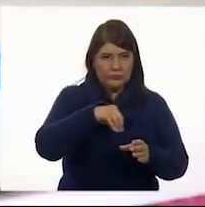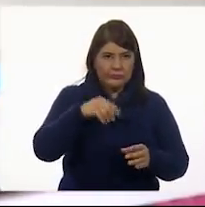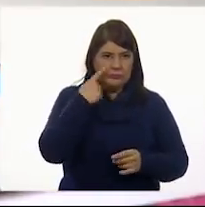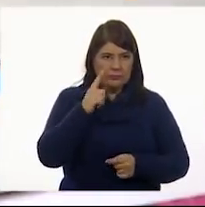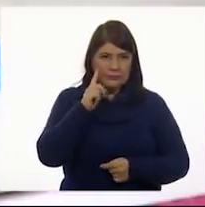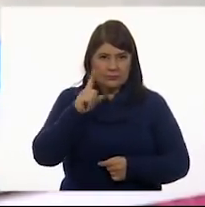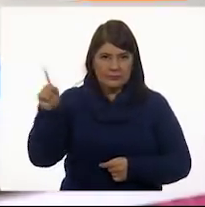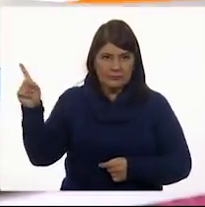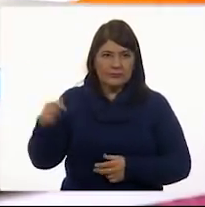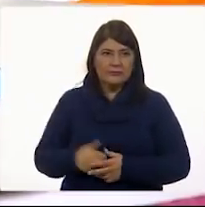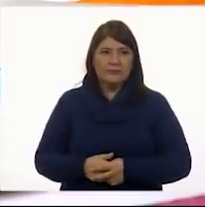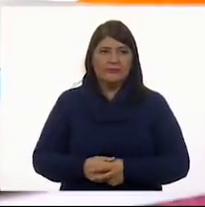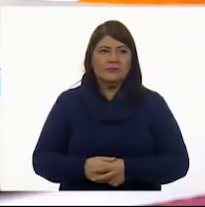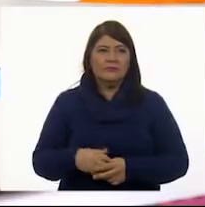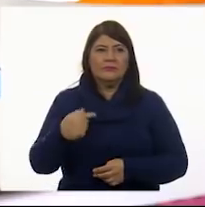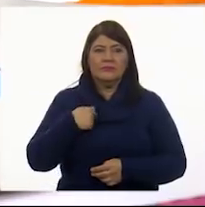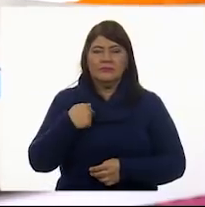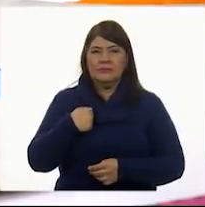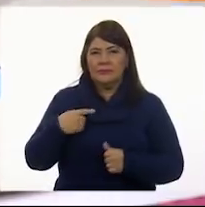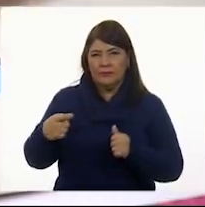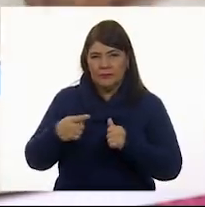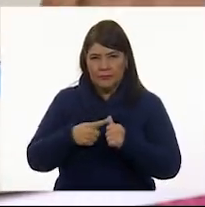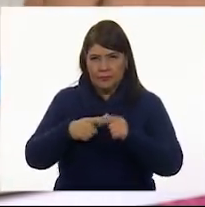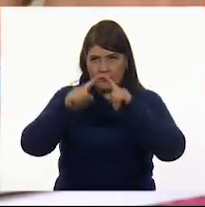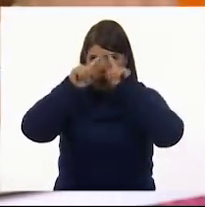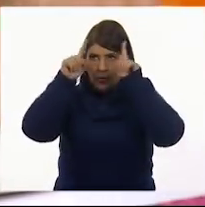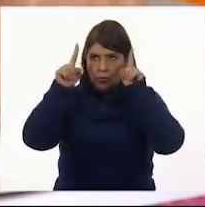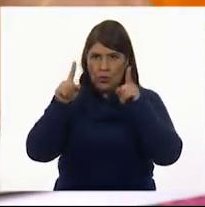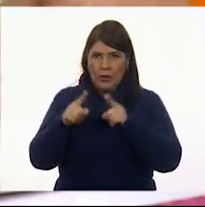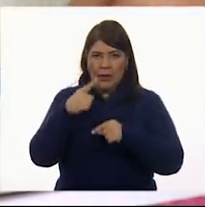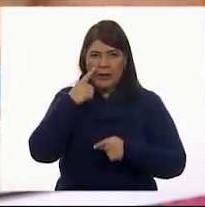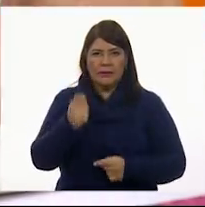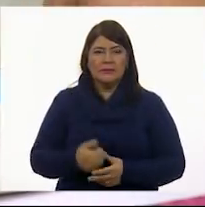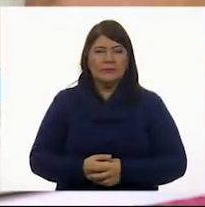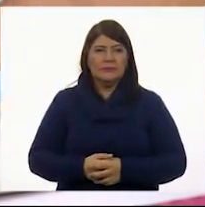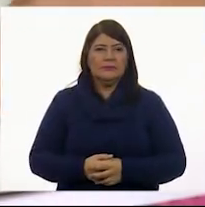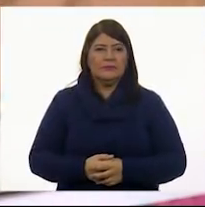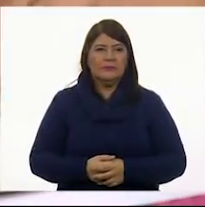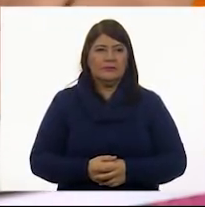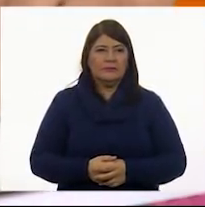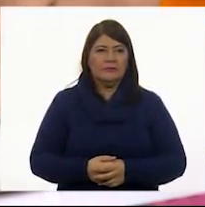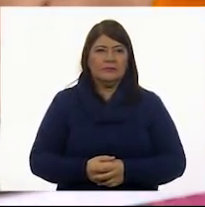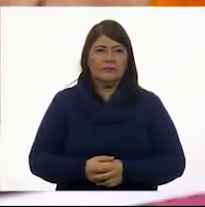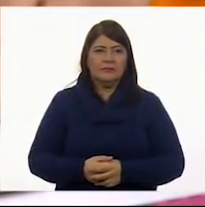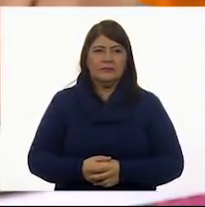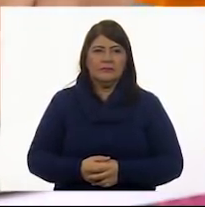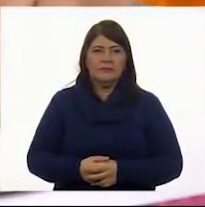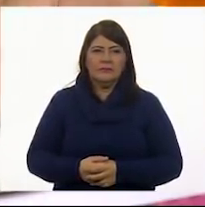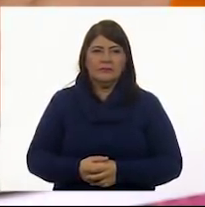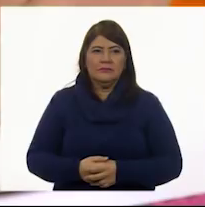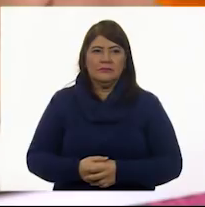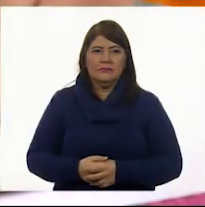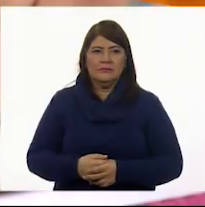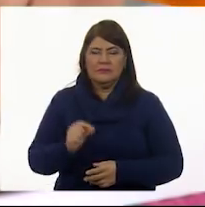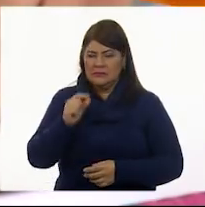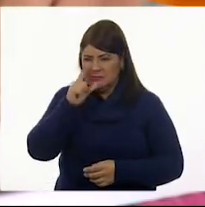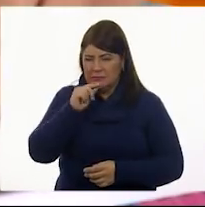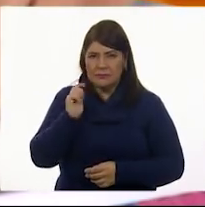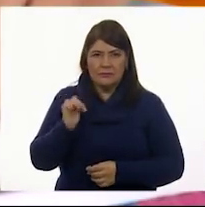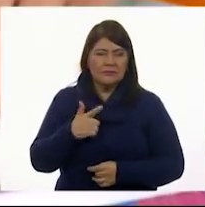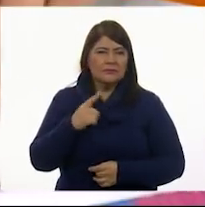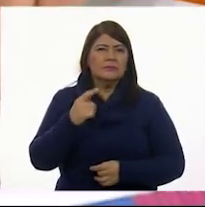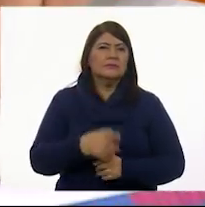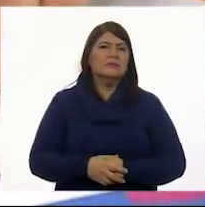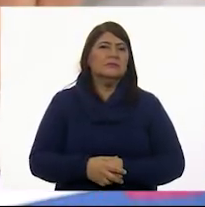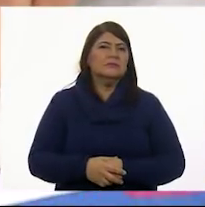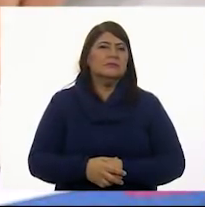Voy a marcar primero el contorno. Ok. Tiene algo aquí que no nos va a permitir. Incluso puede